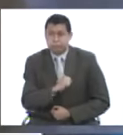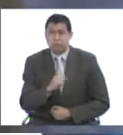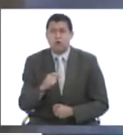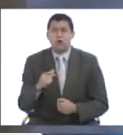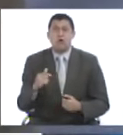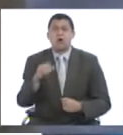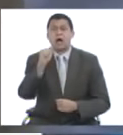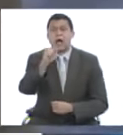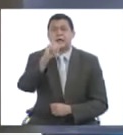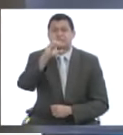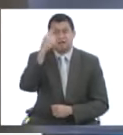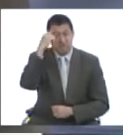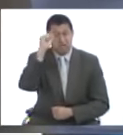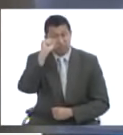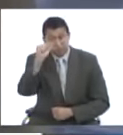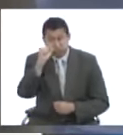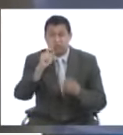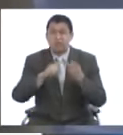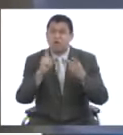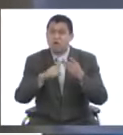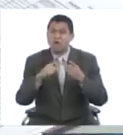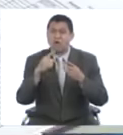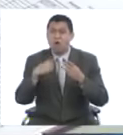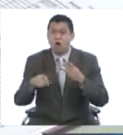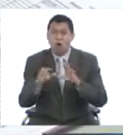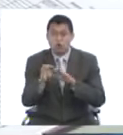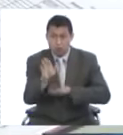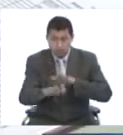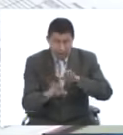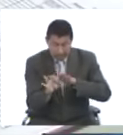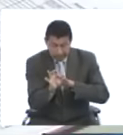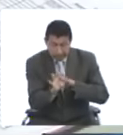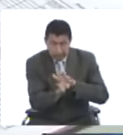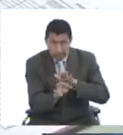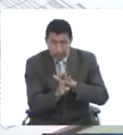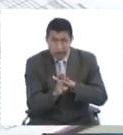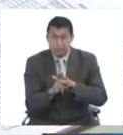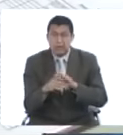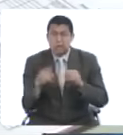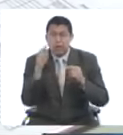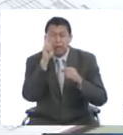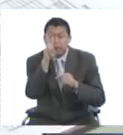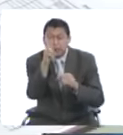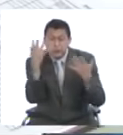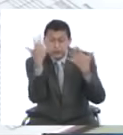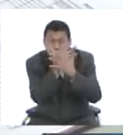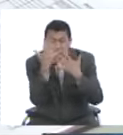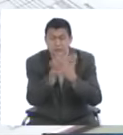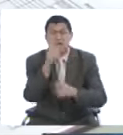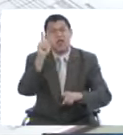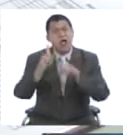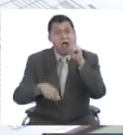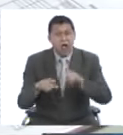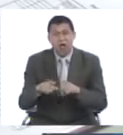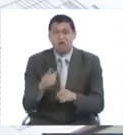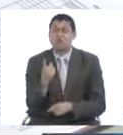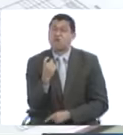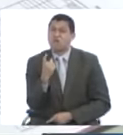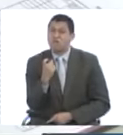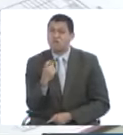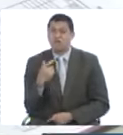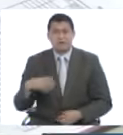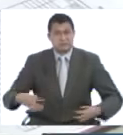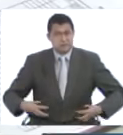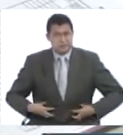accidentes cerebrovasculares, así como también úlceras en los pies, deterioro del campo visual y en algunos casos insuficiencia